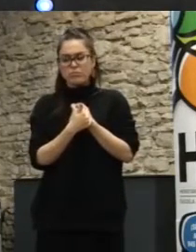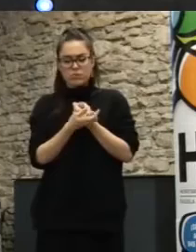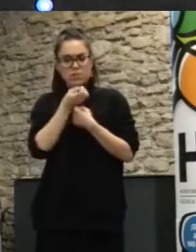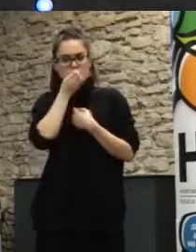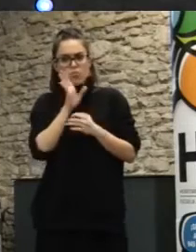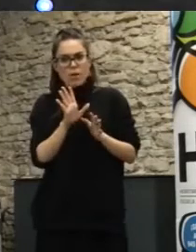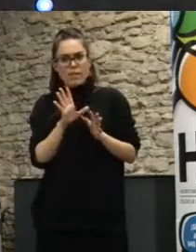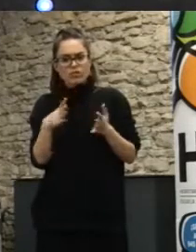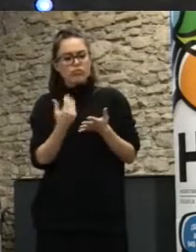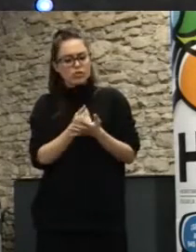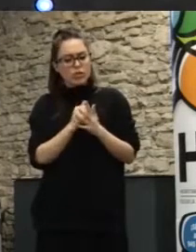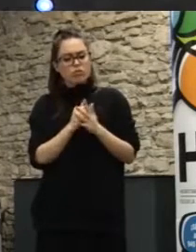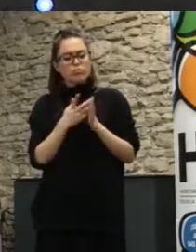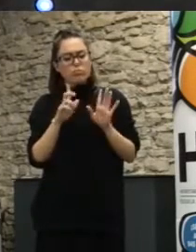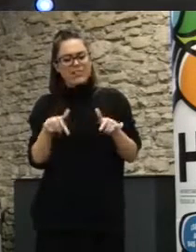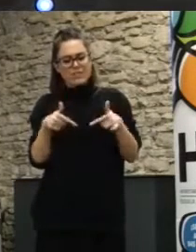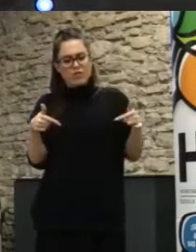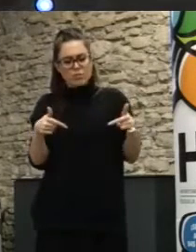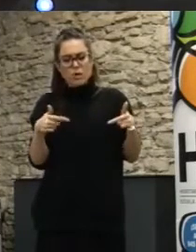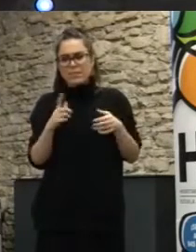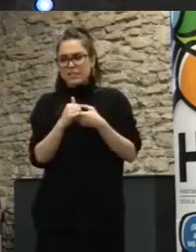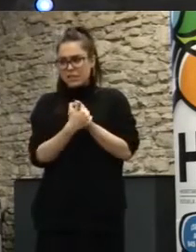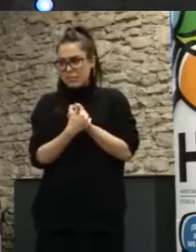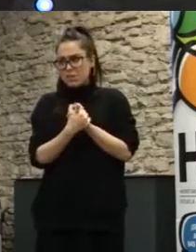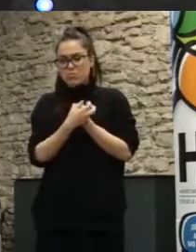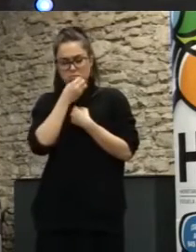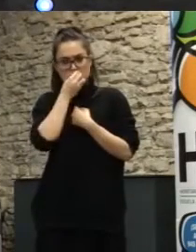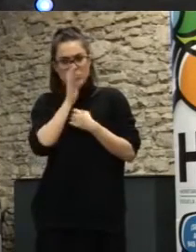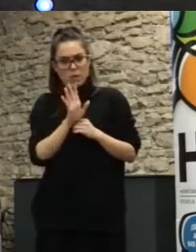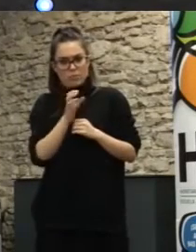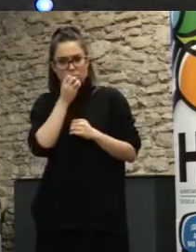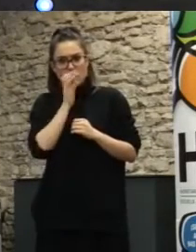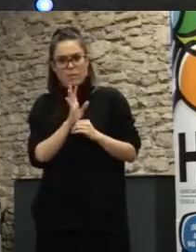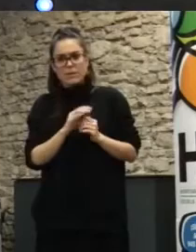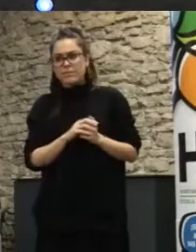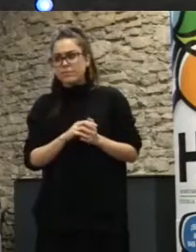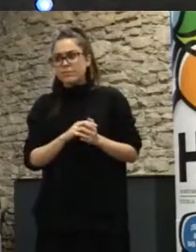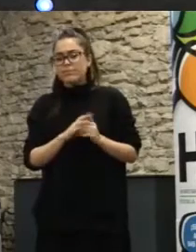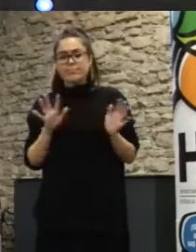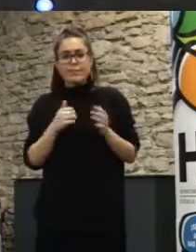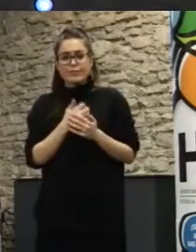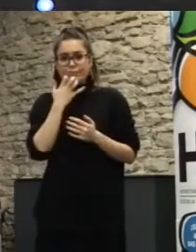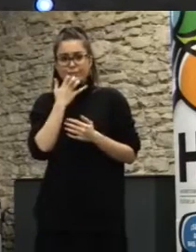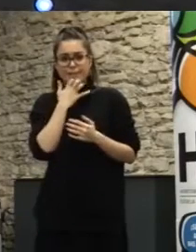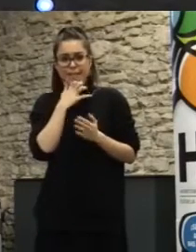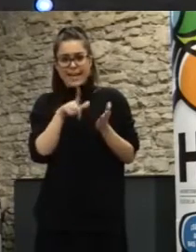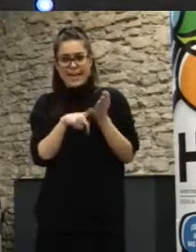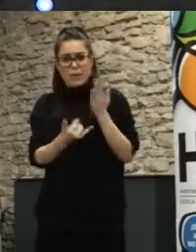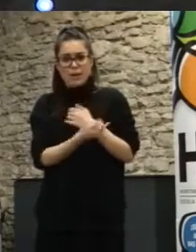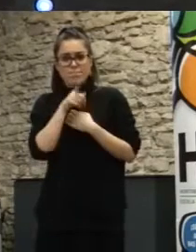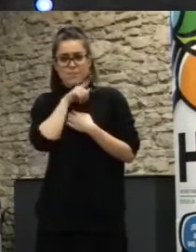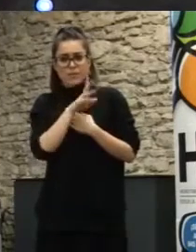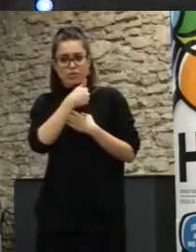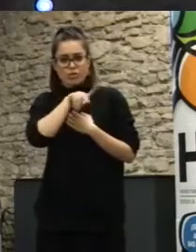bien que todos tengamos una plataforma de participación, si no cuidamos el lenguaje, seguimos teniendo un problema para la participación. Hay que, las